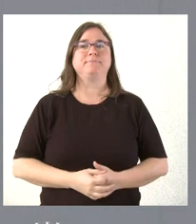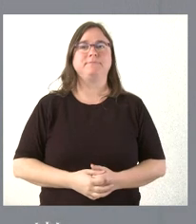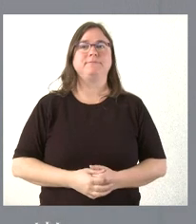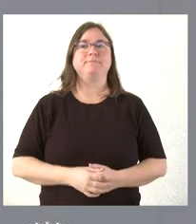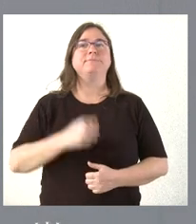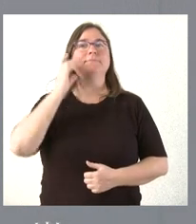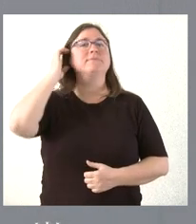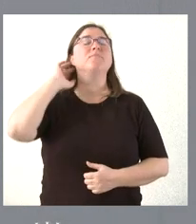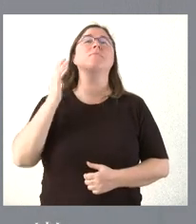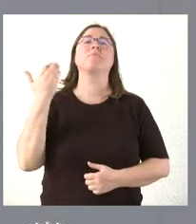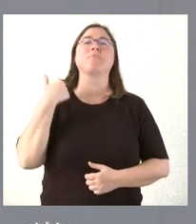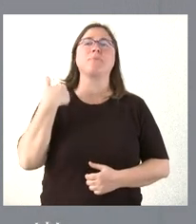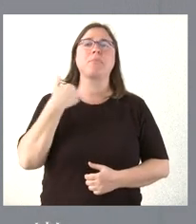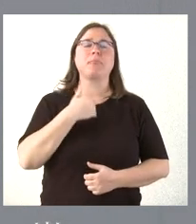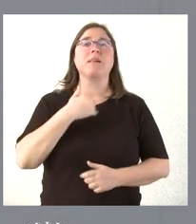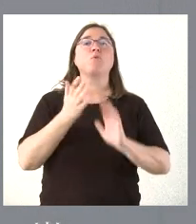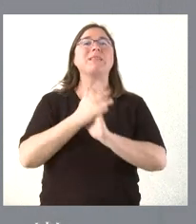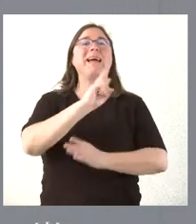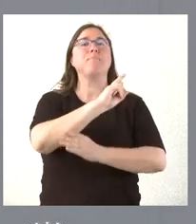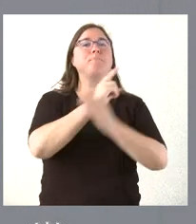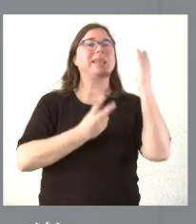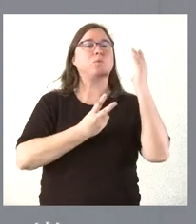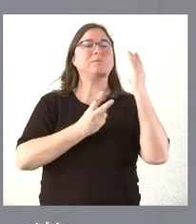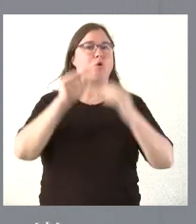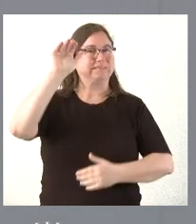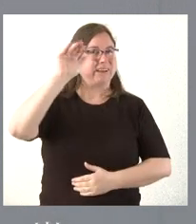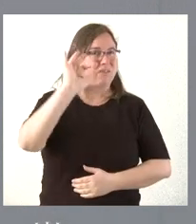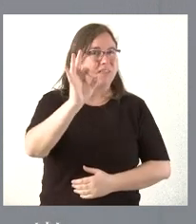Se referirá, entiendo yo, al bilingüismo de lenguas extranjeras.